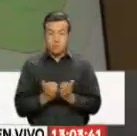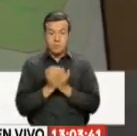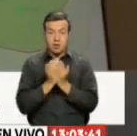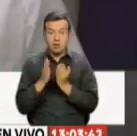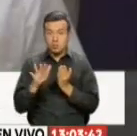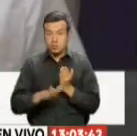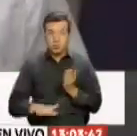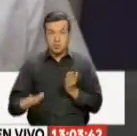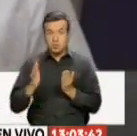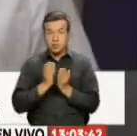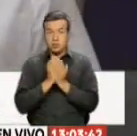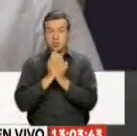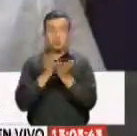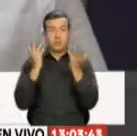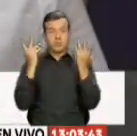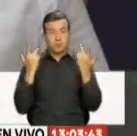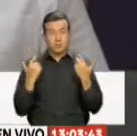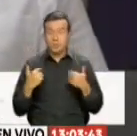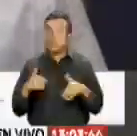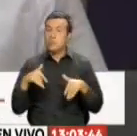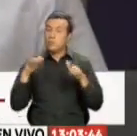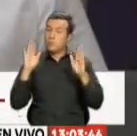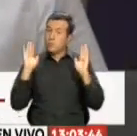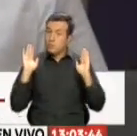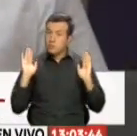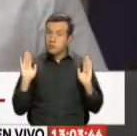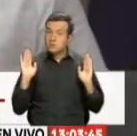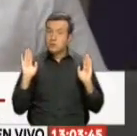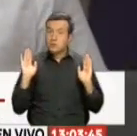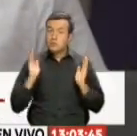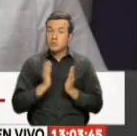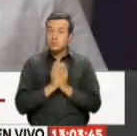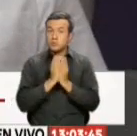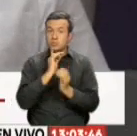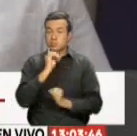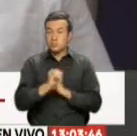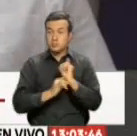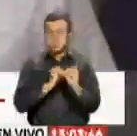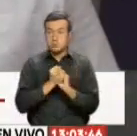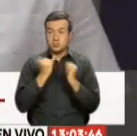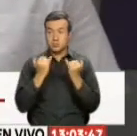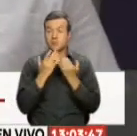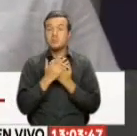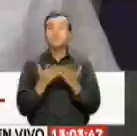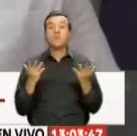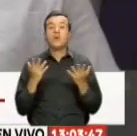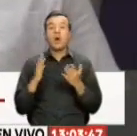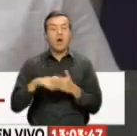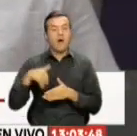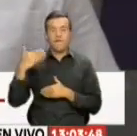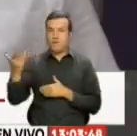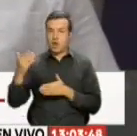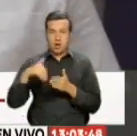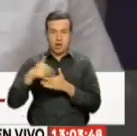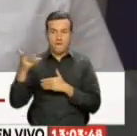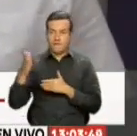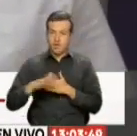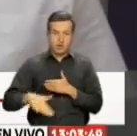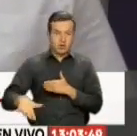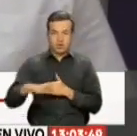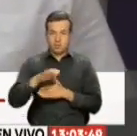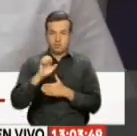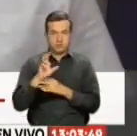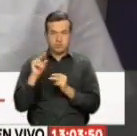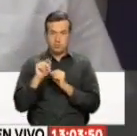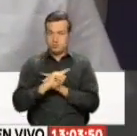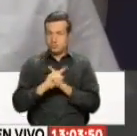cruzado el límite. Cualquier flota pesquera internacional en este momento se encuentra fuera de la zona económica